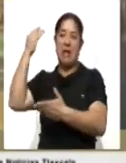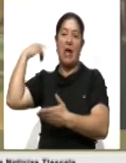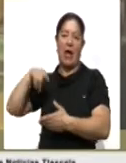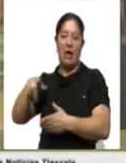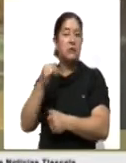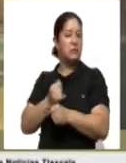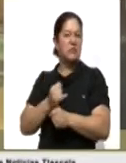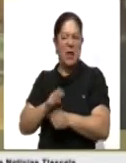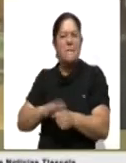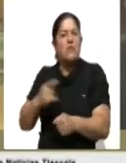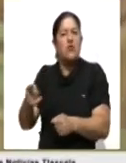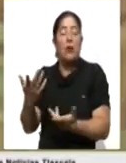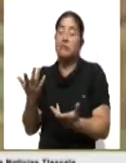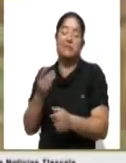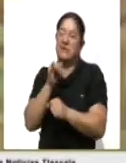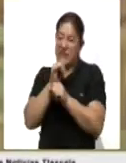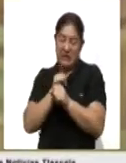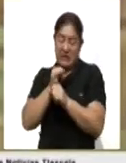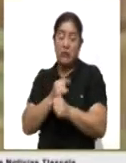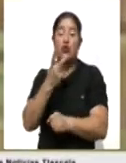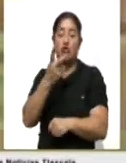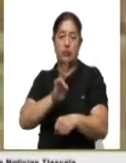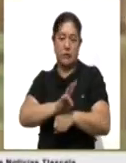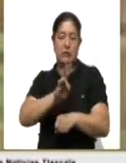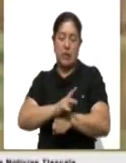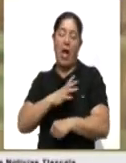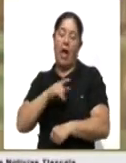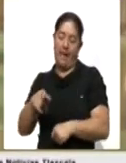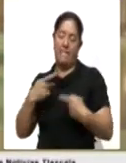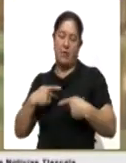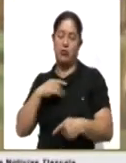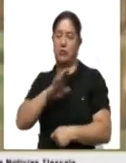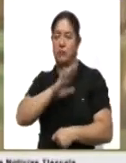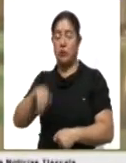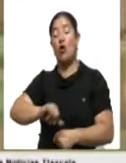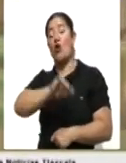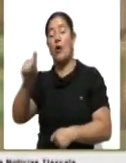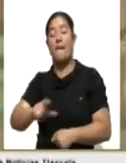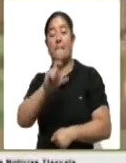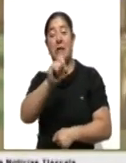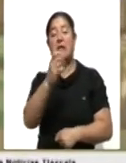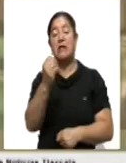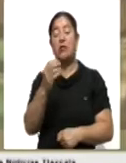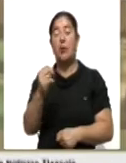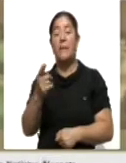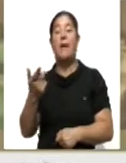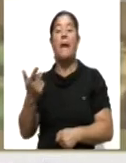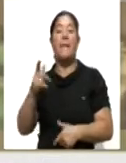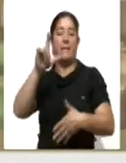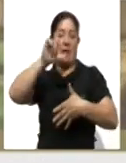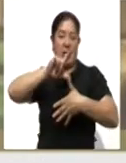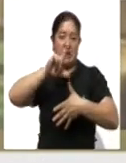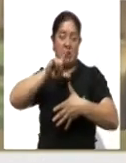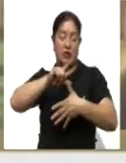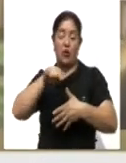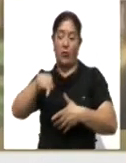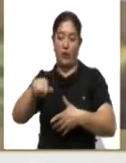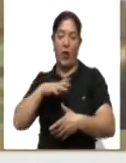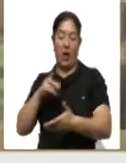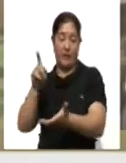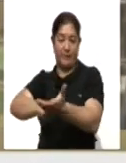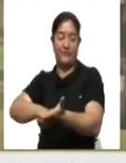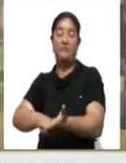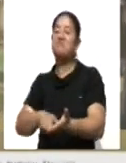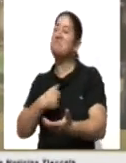investigan. Dos venezolanos fueron identificados entre los fallecidos y hay otros 29 latinoamericanos vinculados al inmueble, de los que